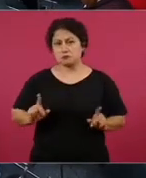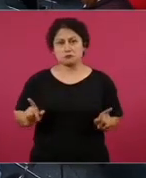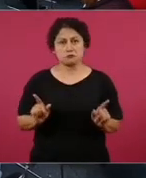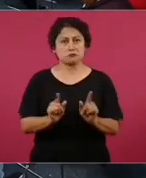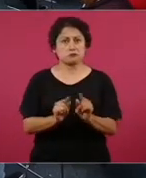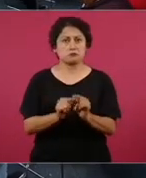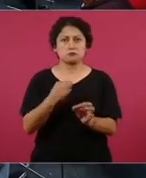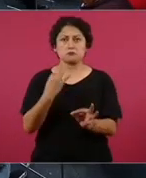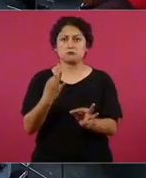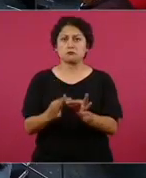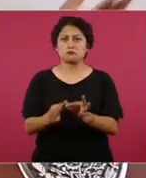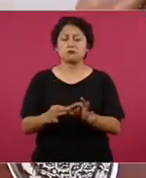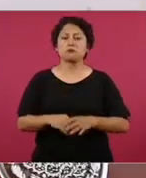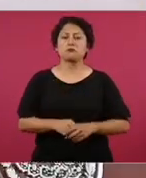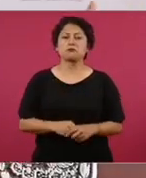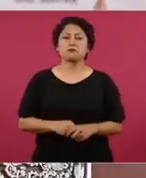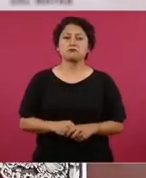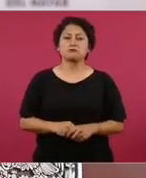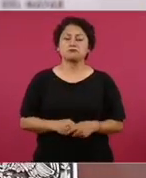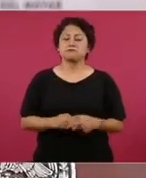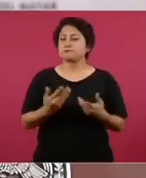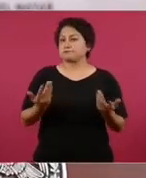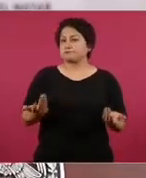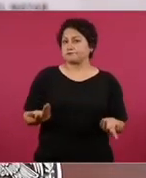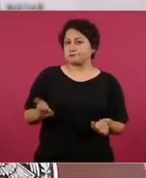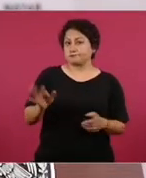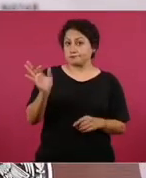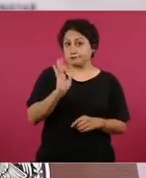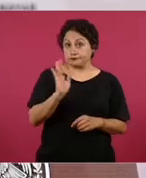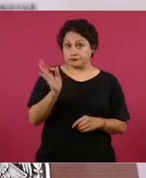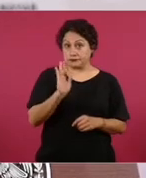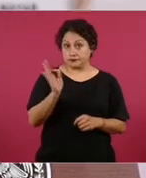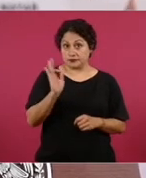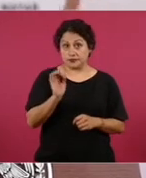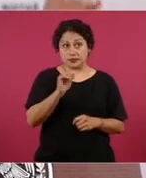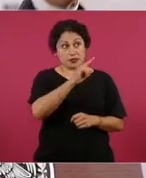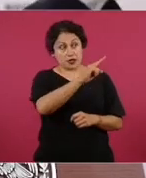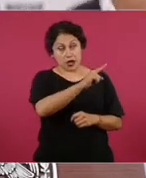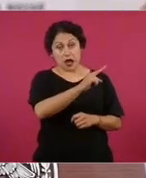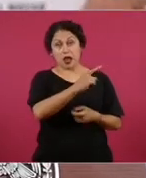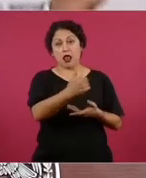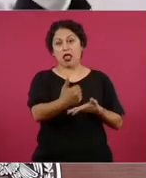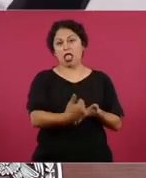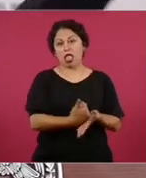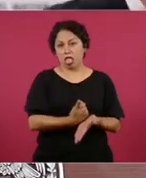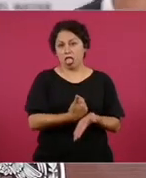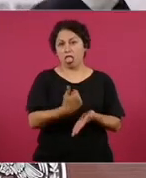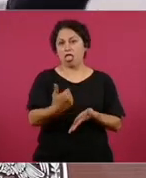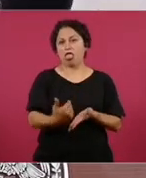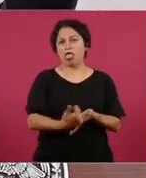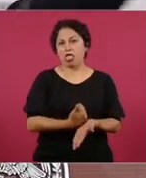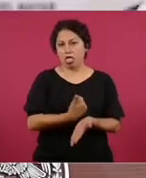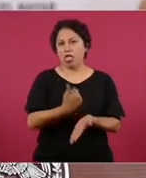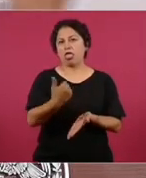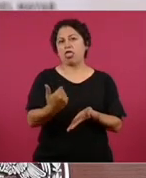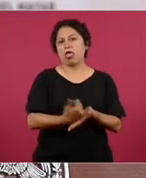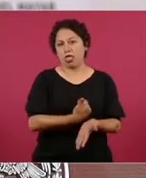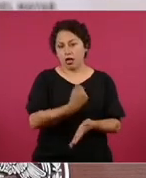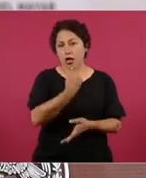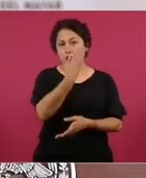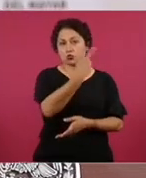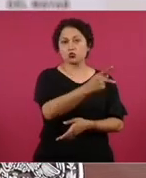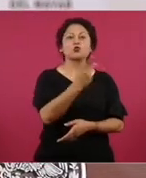mientras no haya eso y sigan con esa política,